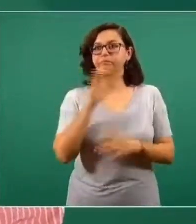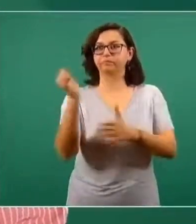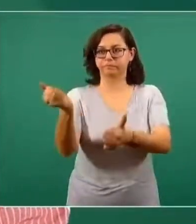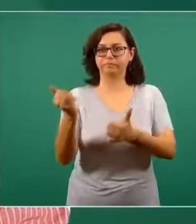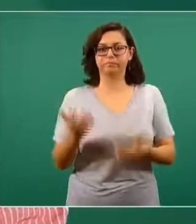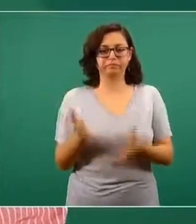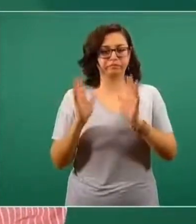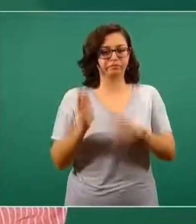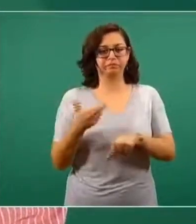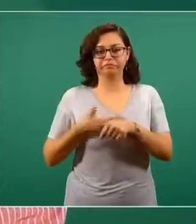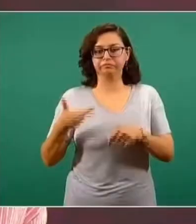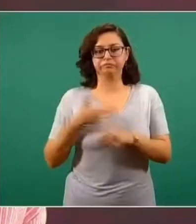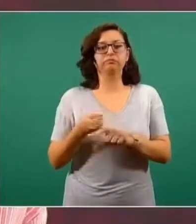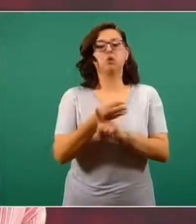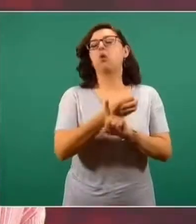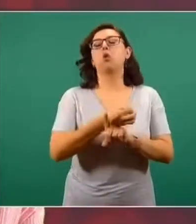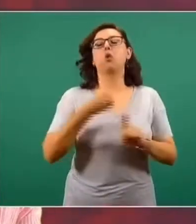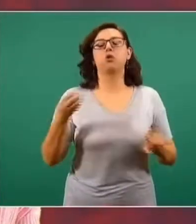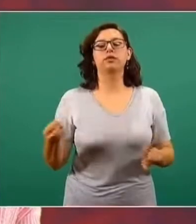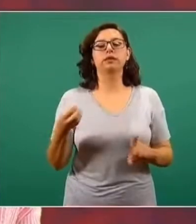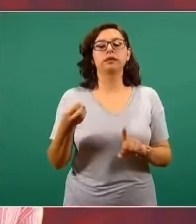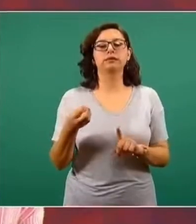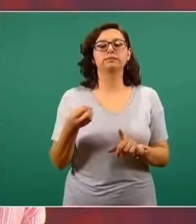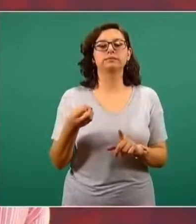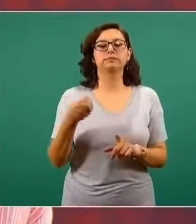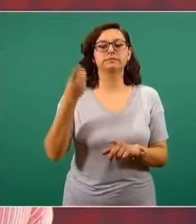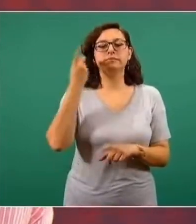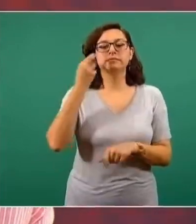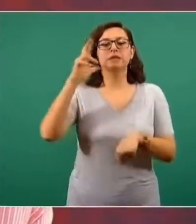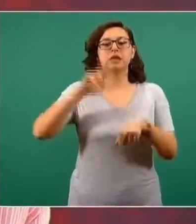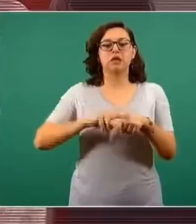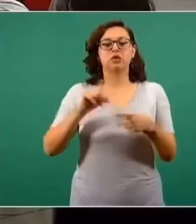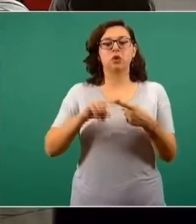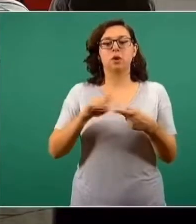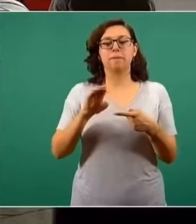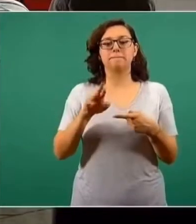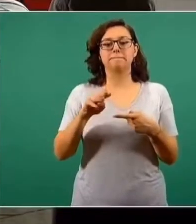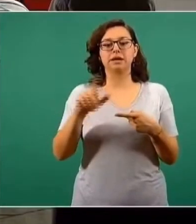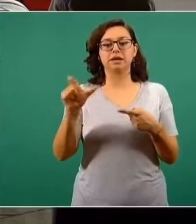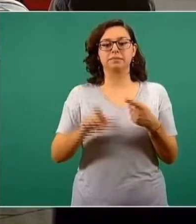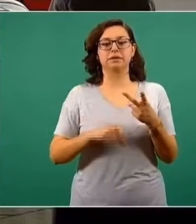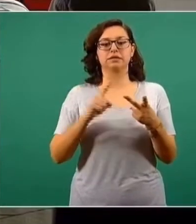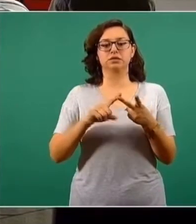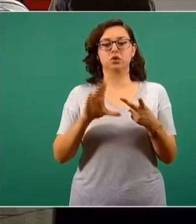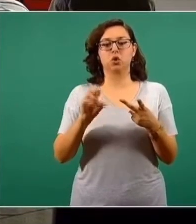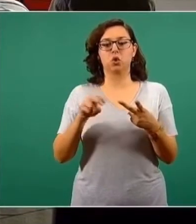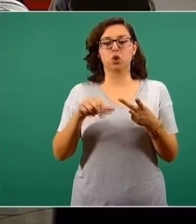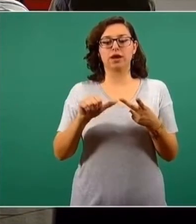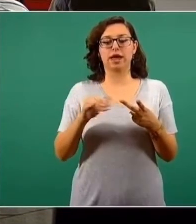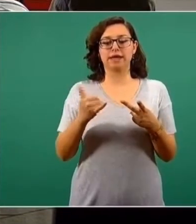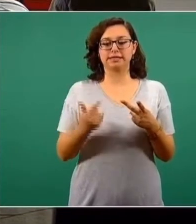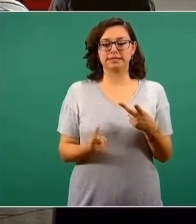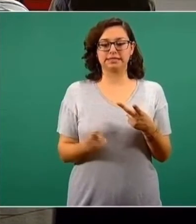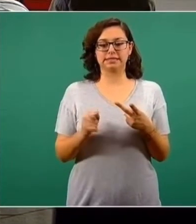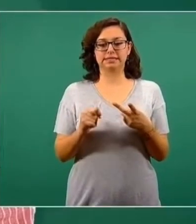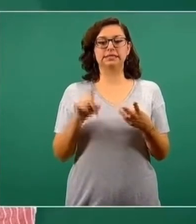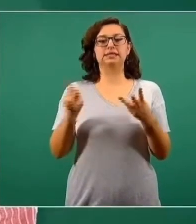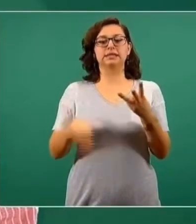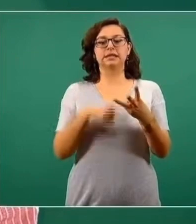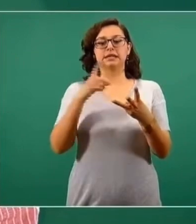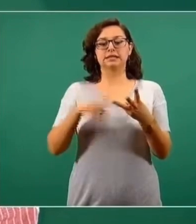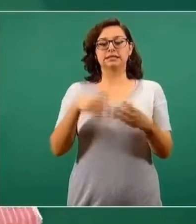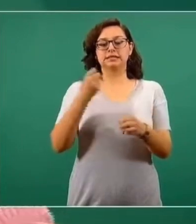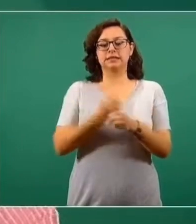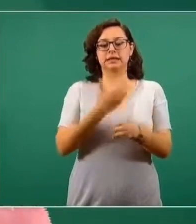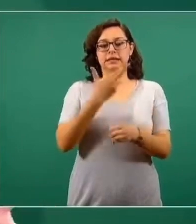la participación del director de VIRMEX, de la directora de CONACYT, por supuesto del secretario